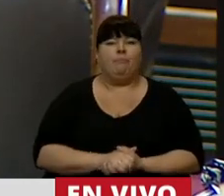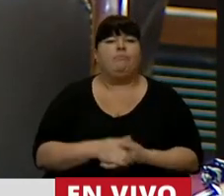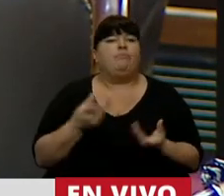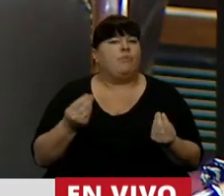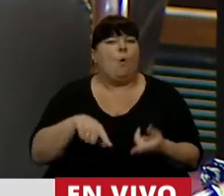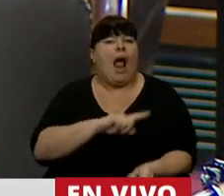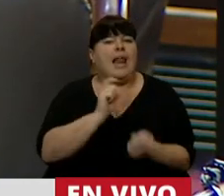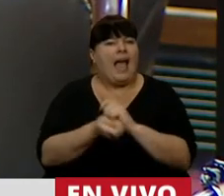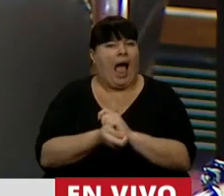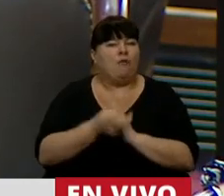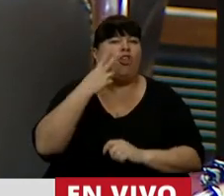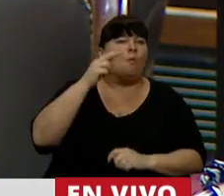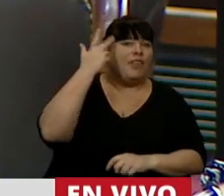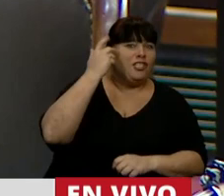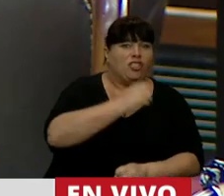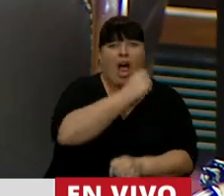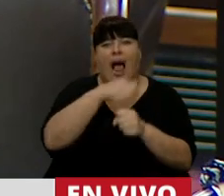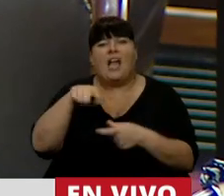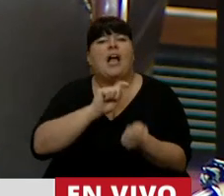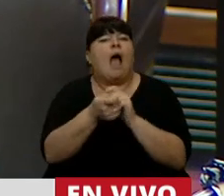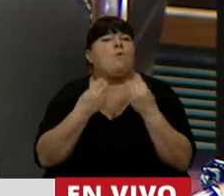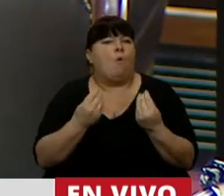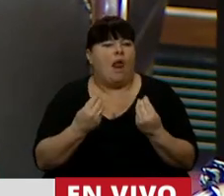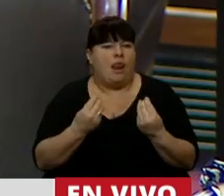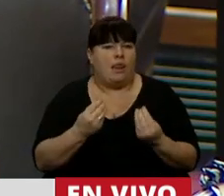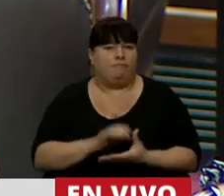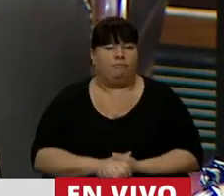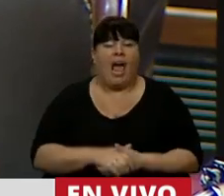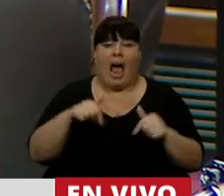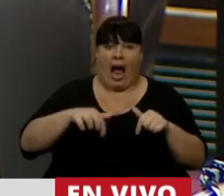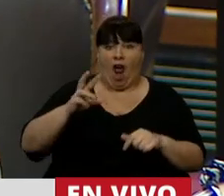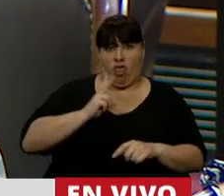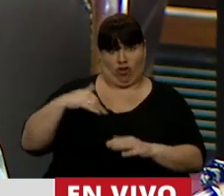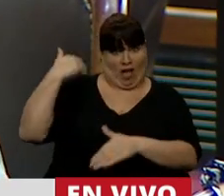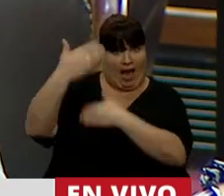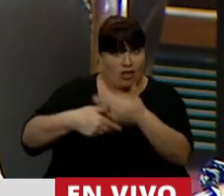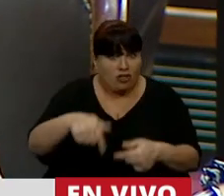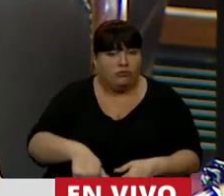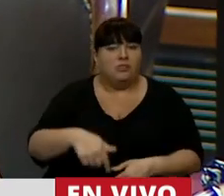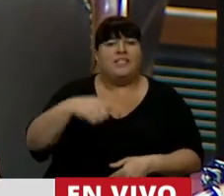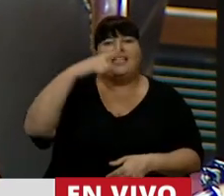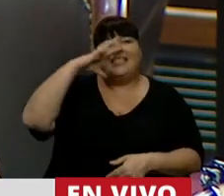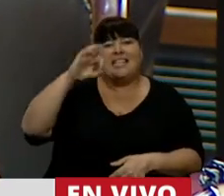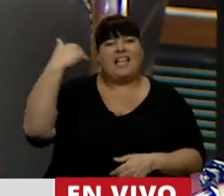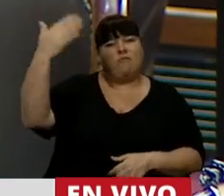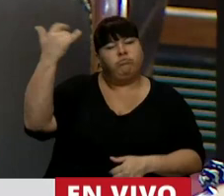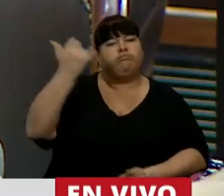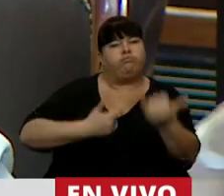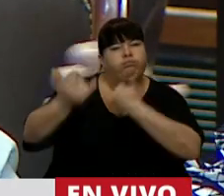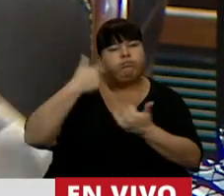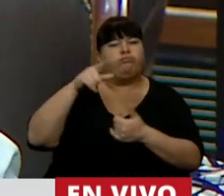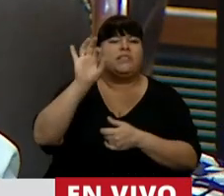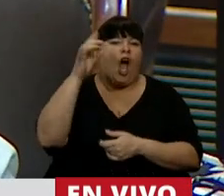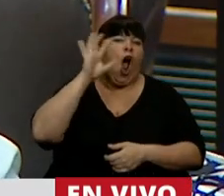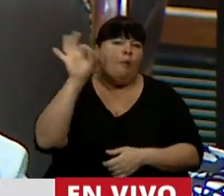lo que cambió desde el 2018 hasta hoy? Ahora, dos años después, 70 expositores nos ofrecieron sus